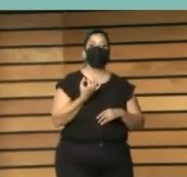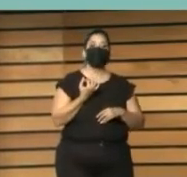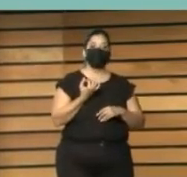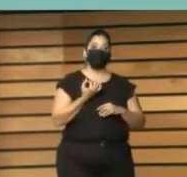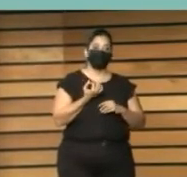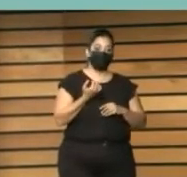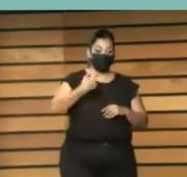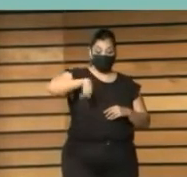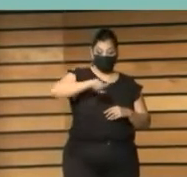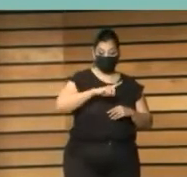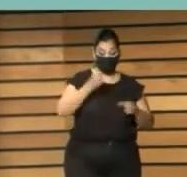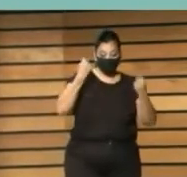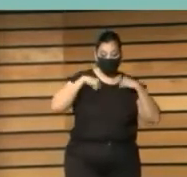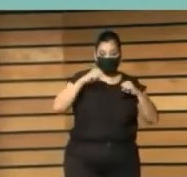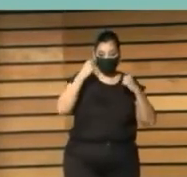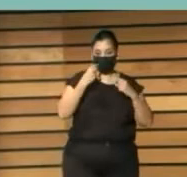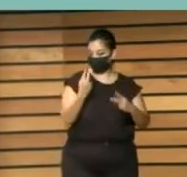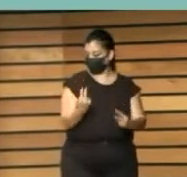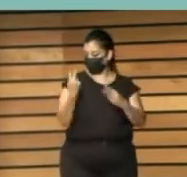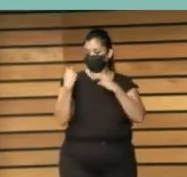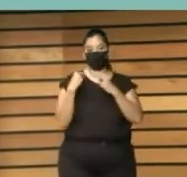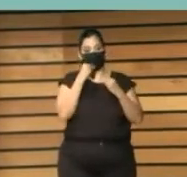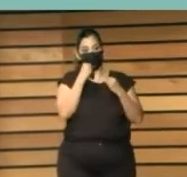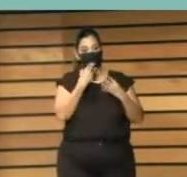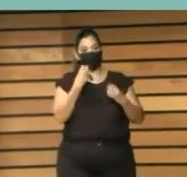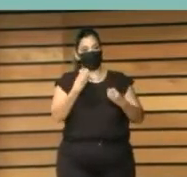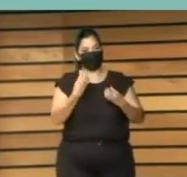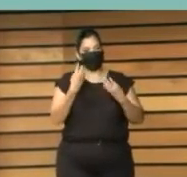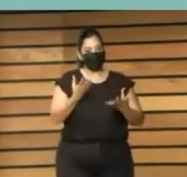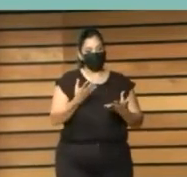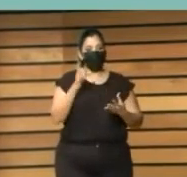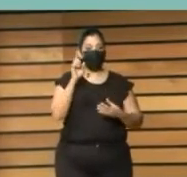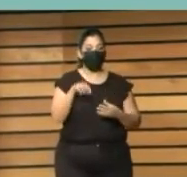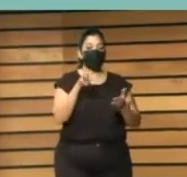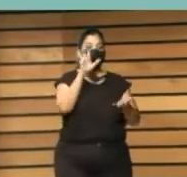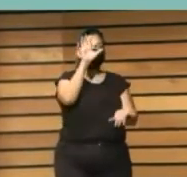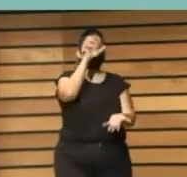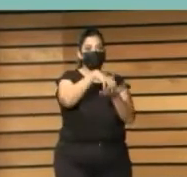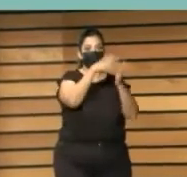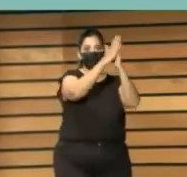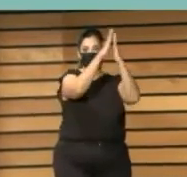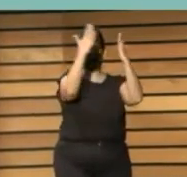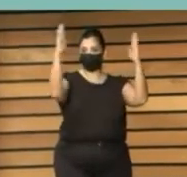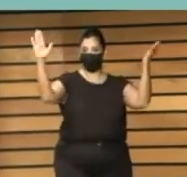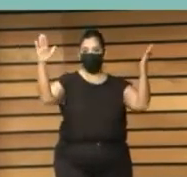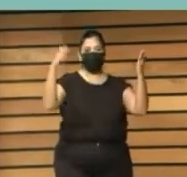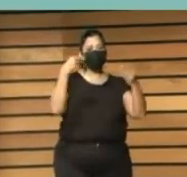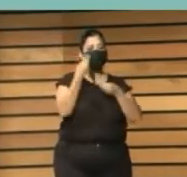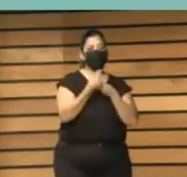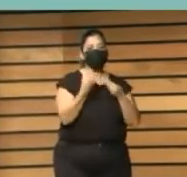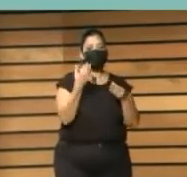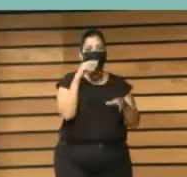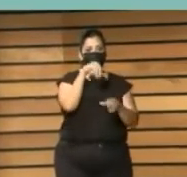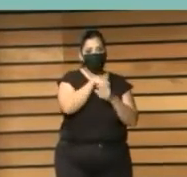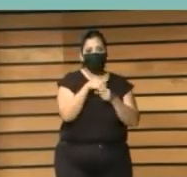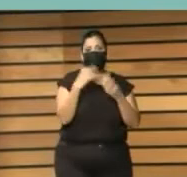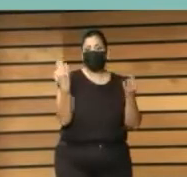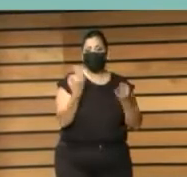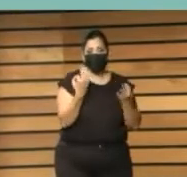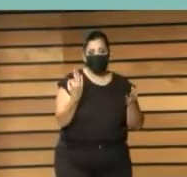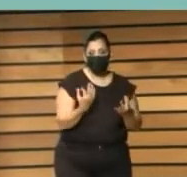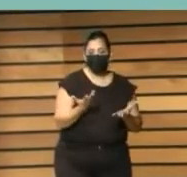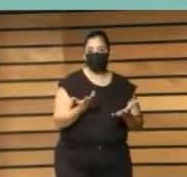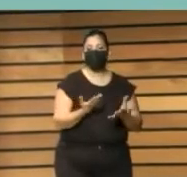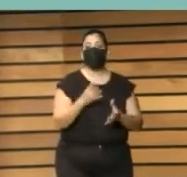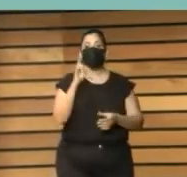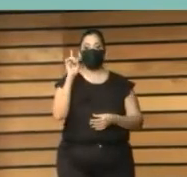buenas prácticas saber que está pasando en las bibliotecas y en los proyectos con otros agentes y